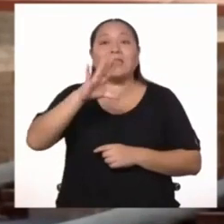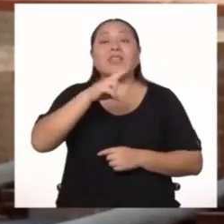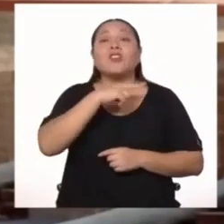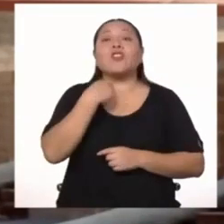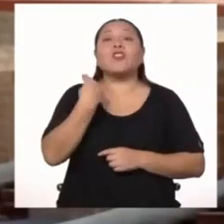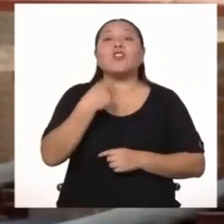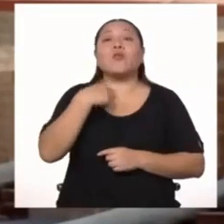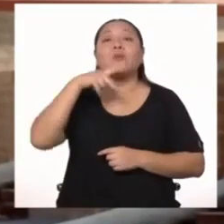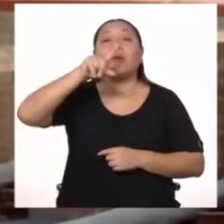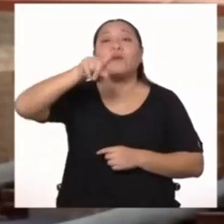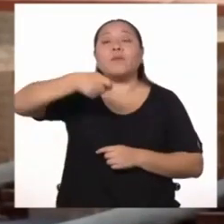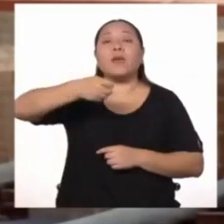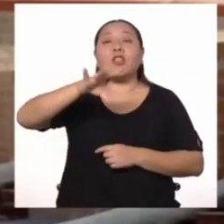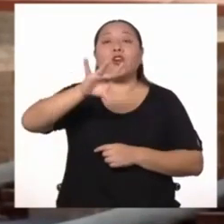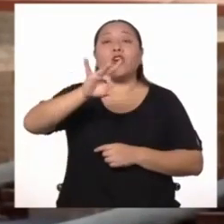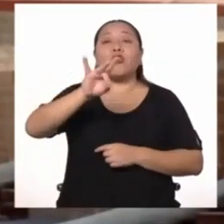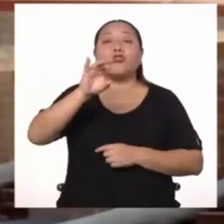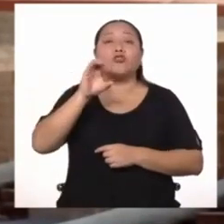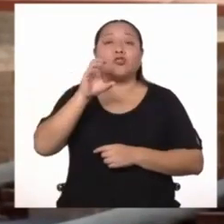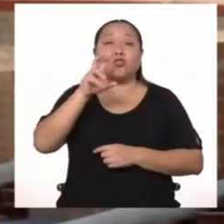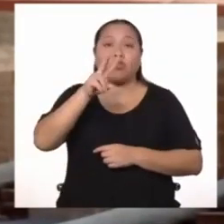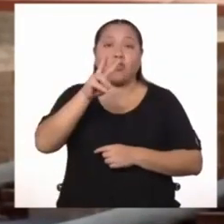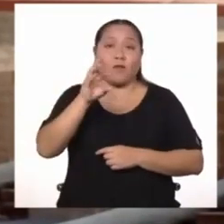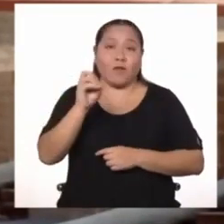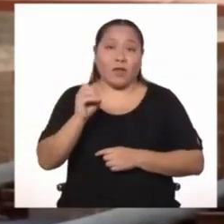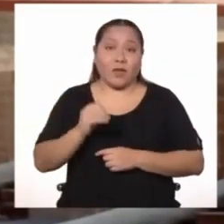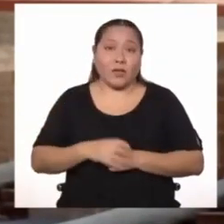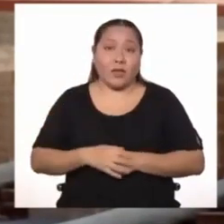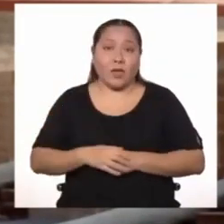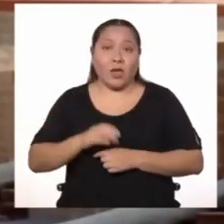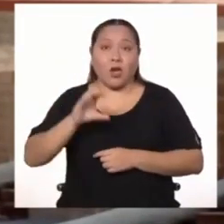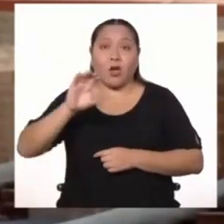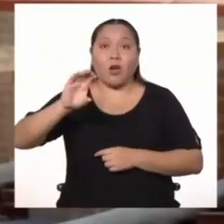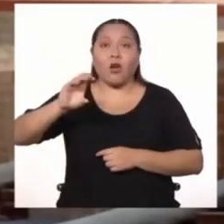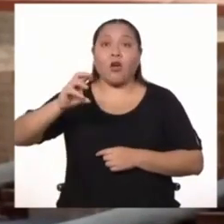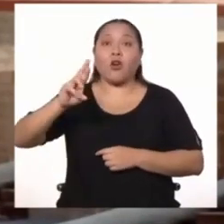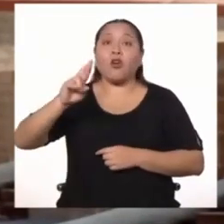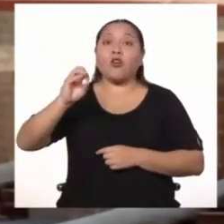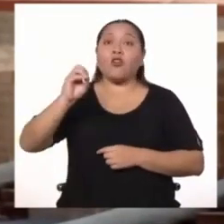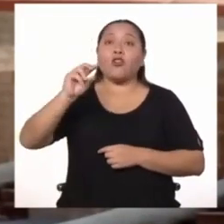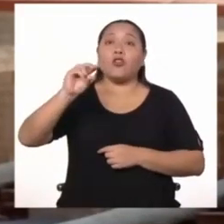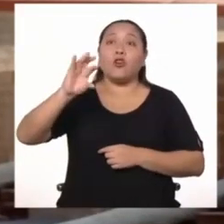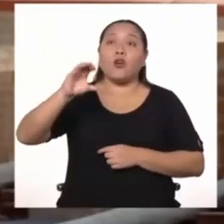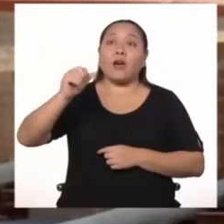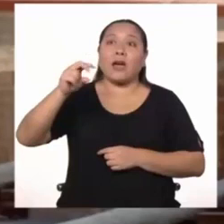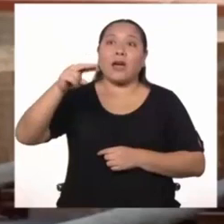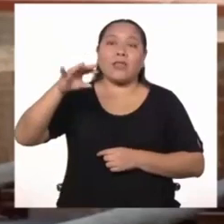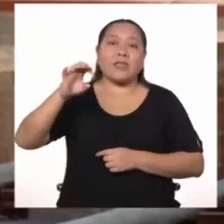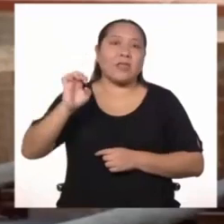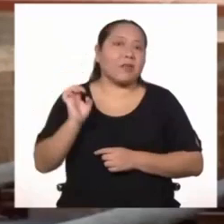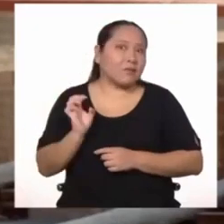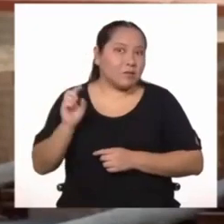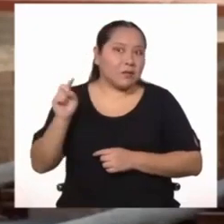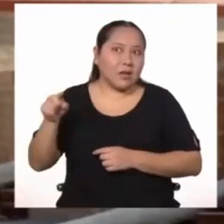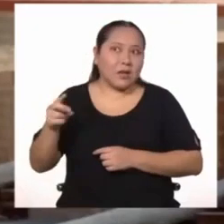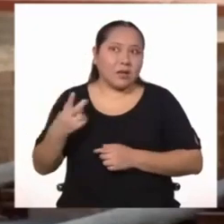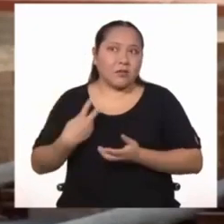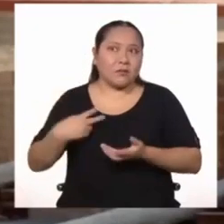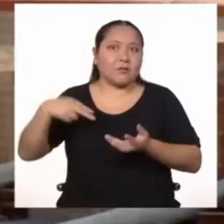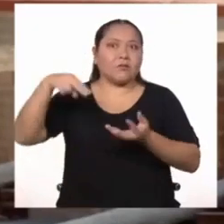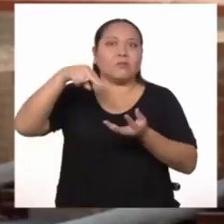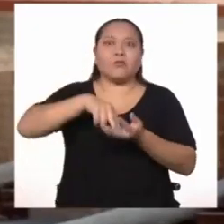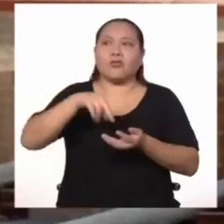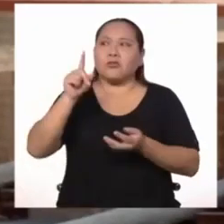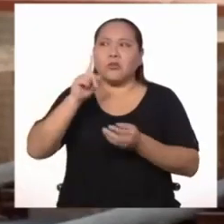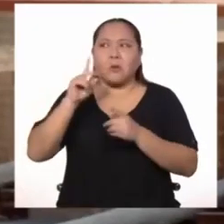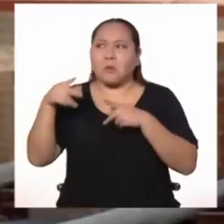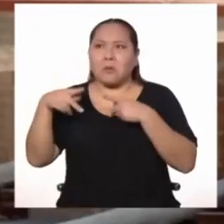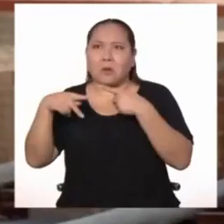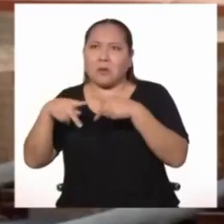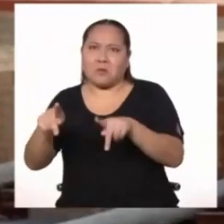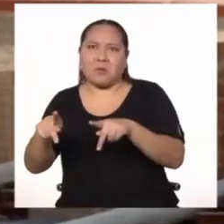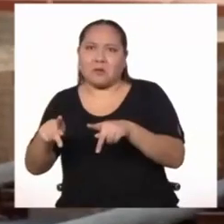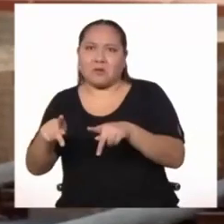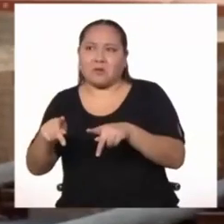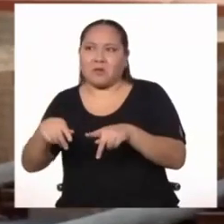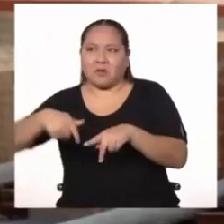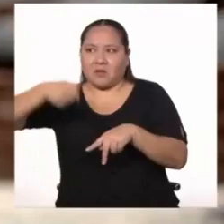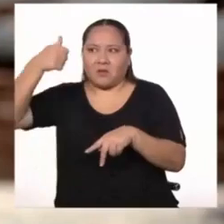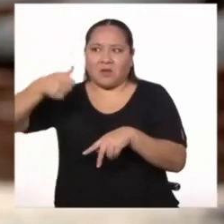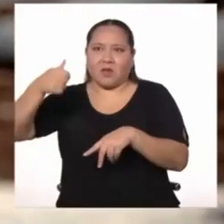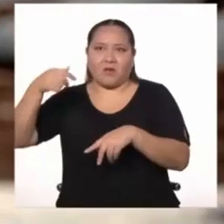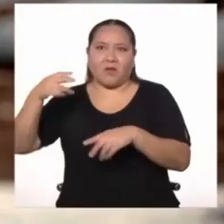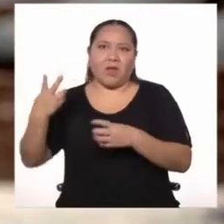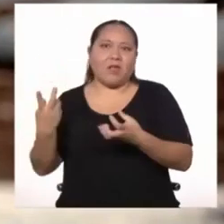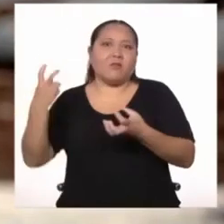1820. Cochrane actuó como era habitual en él, sin permiso de sus superiores.